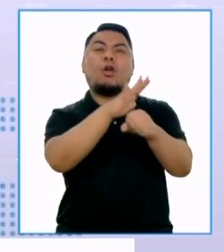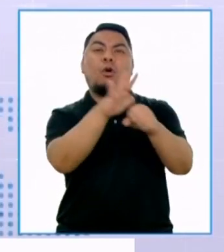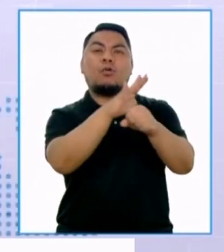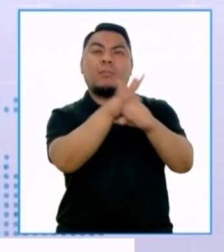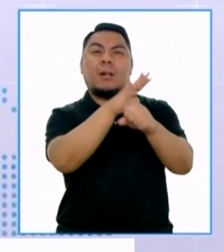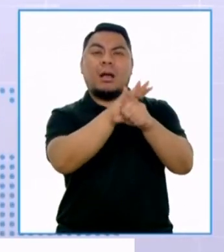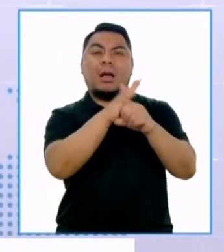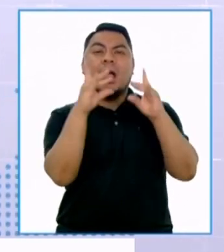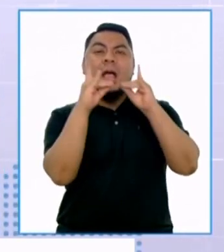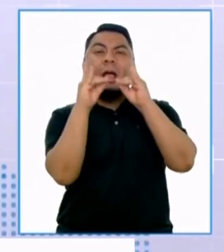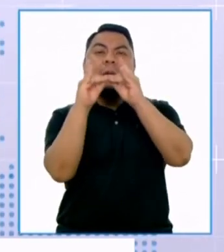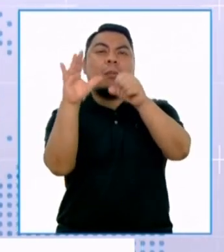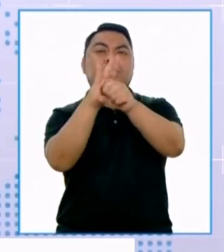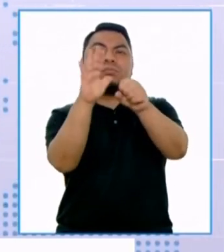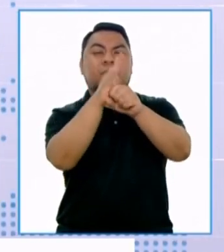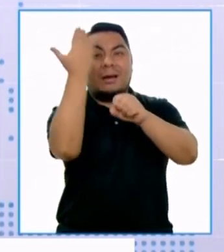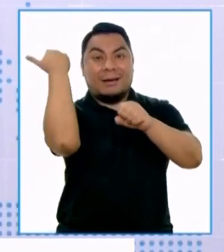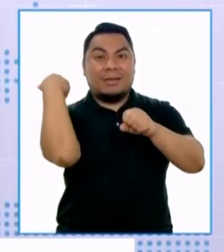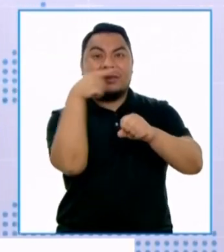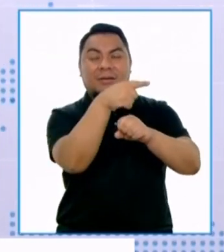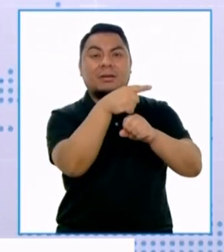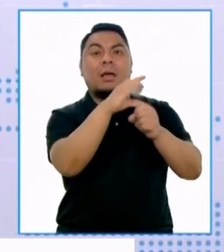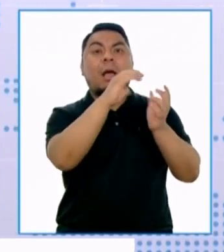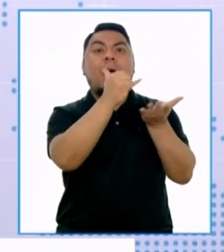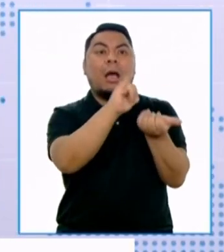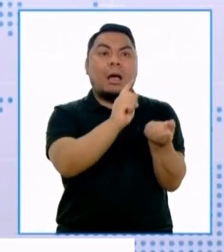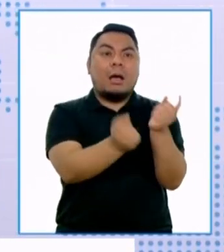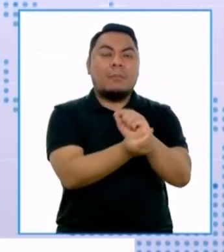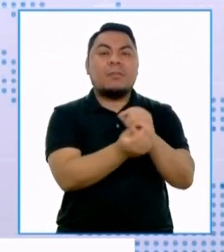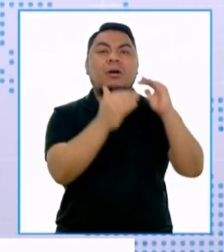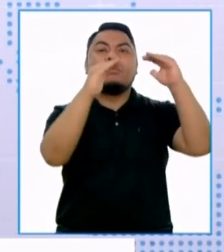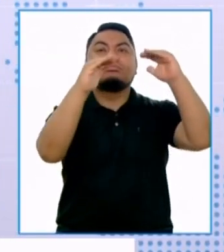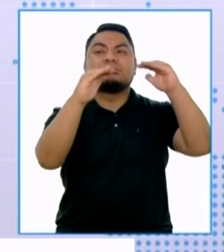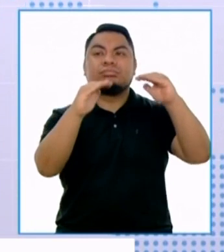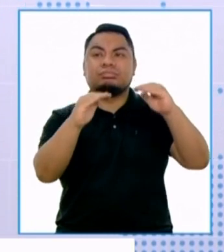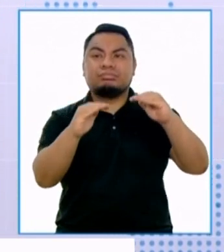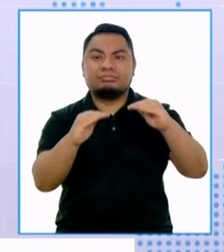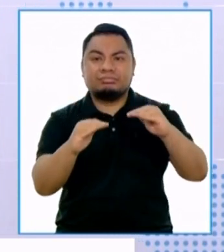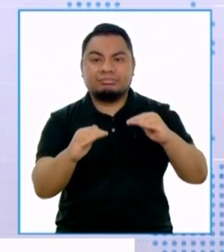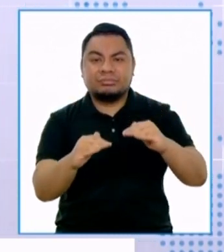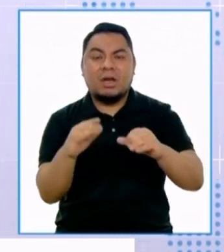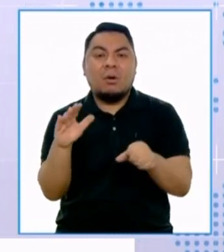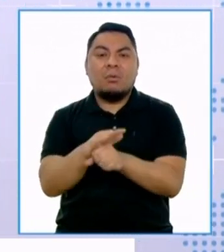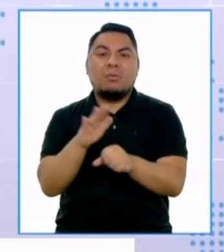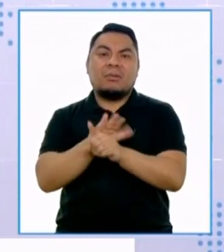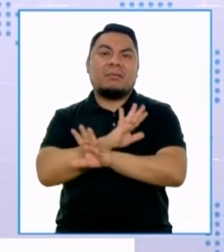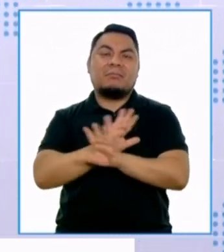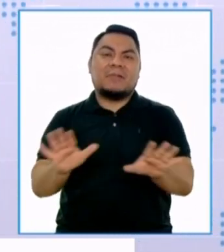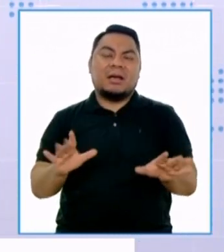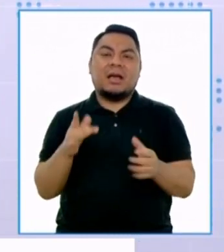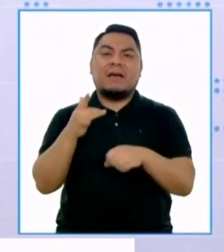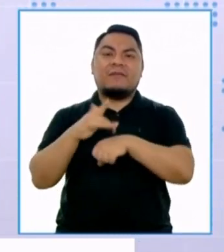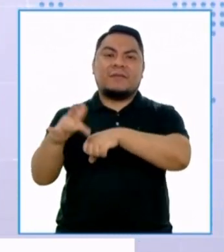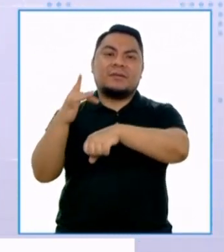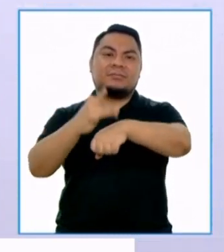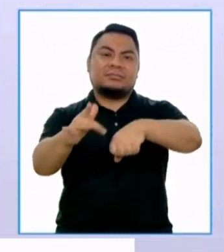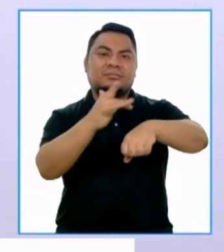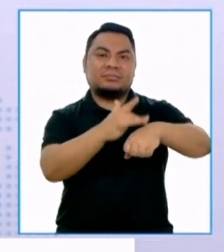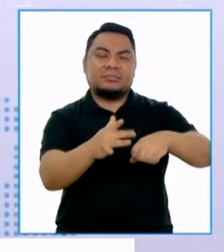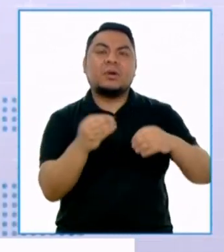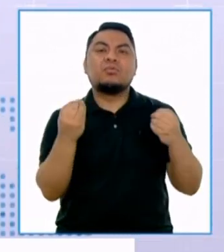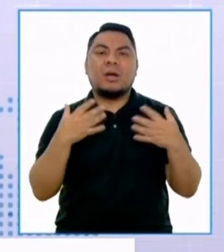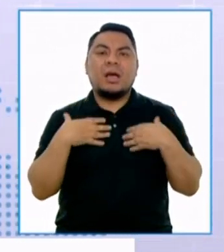a que estas camas están siendo ya utilizadas para otras patologías. No significan que se desactiva, simplemente